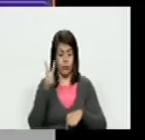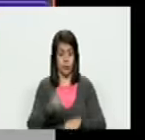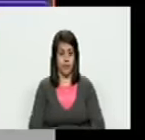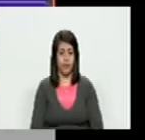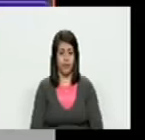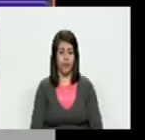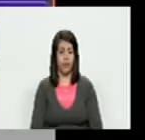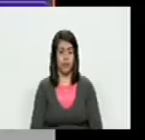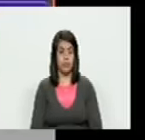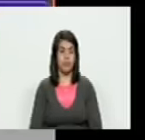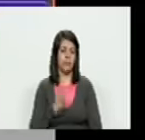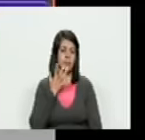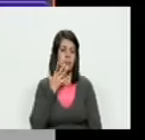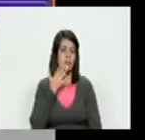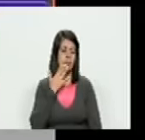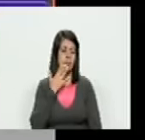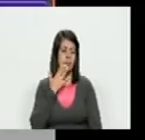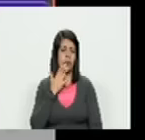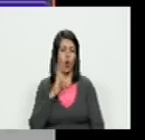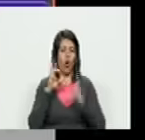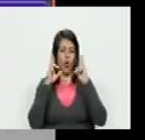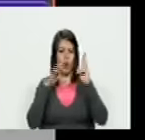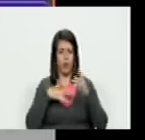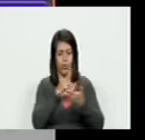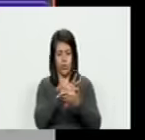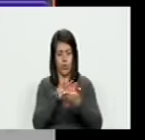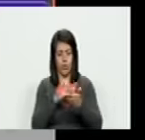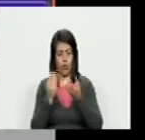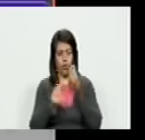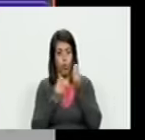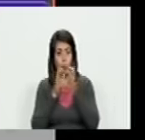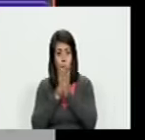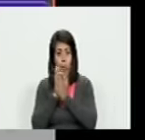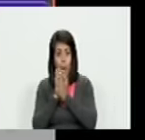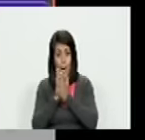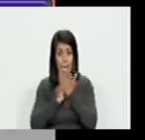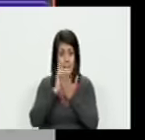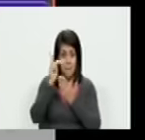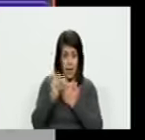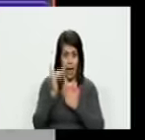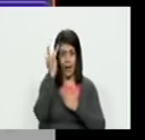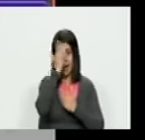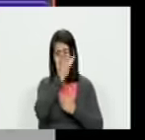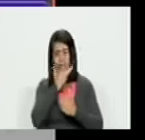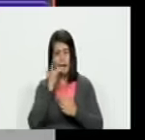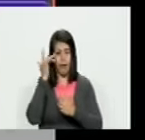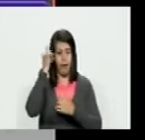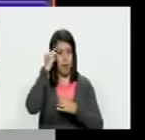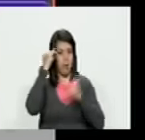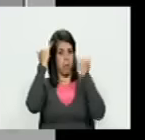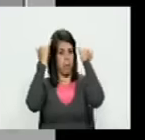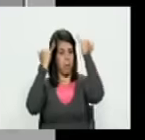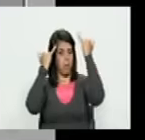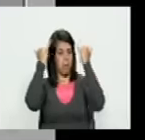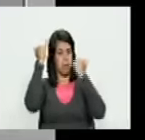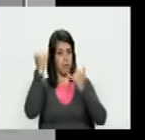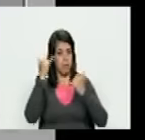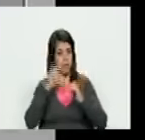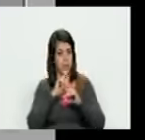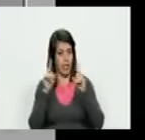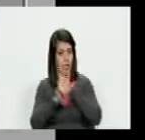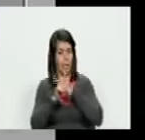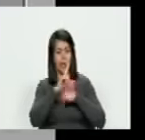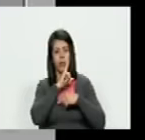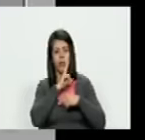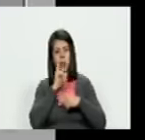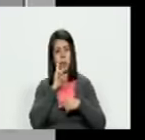ellos ponen un ejemplo igual a ustedes pudieran leerlo de cómo eso opera en un país africano imaginario que yo creo que es un país real simplemente le cambian el